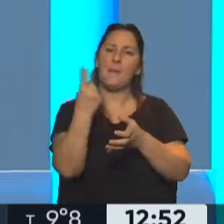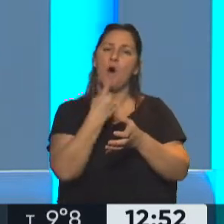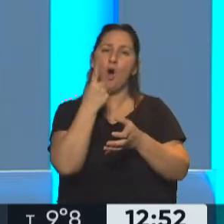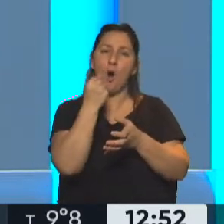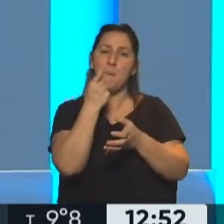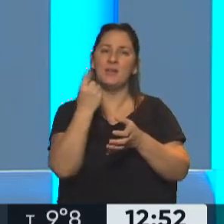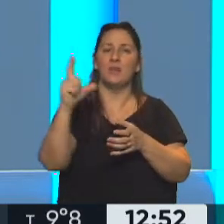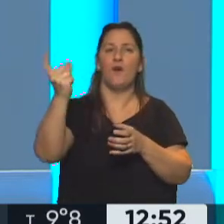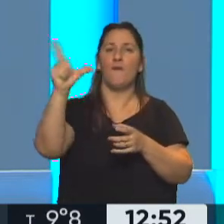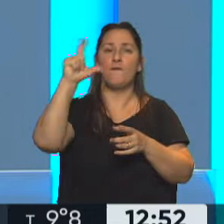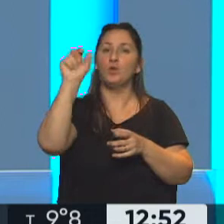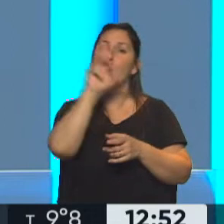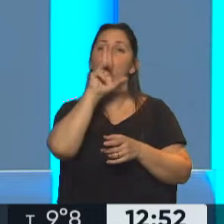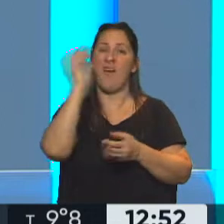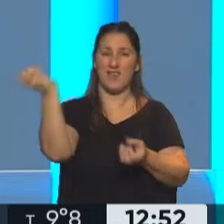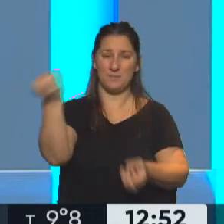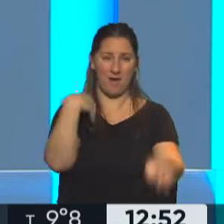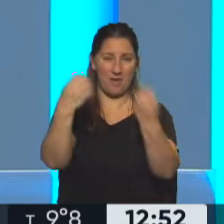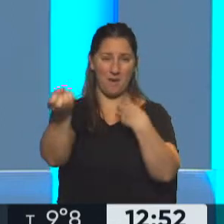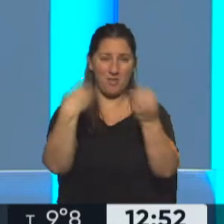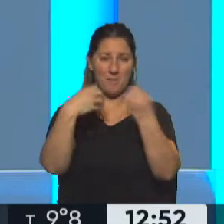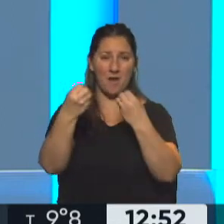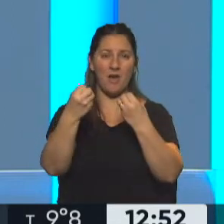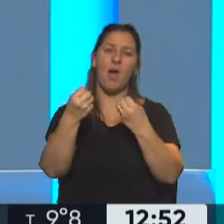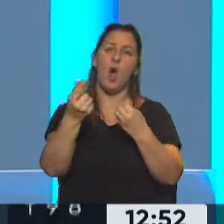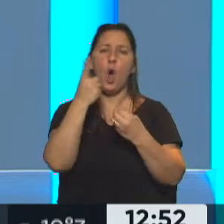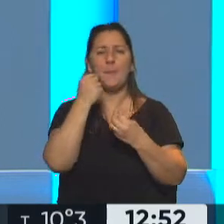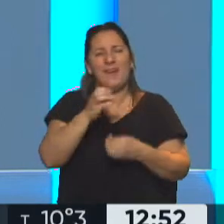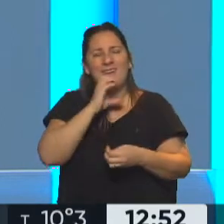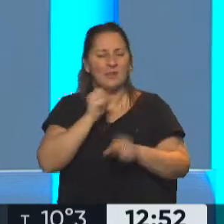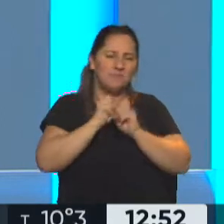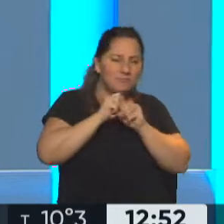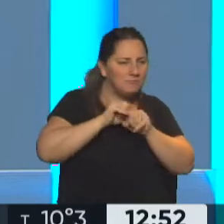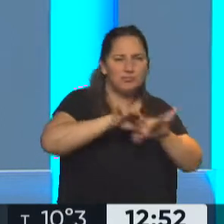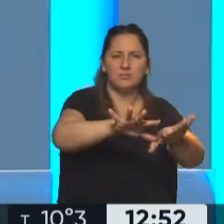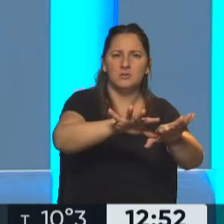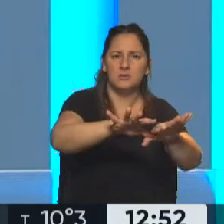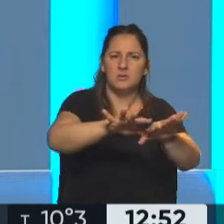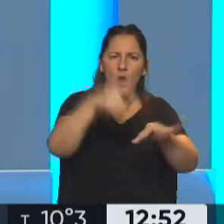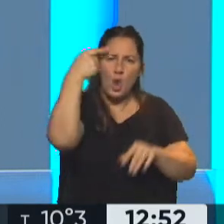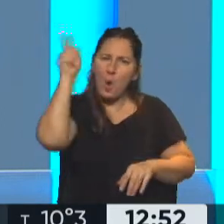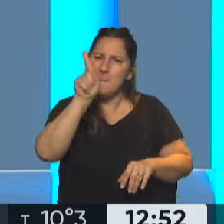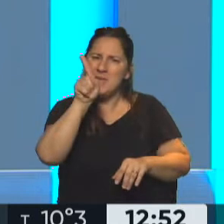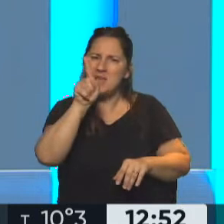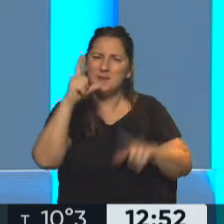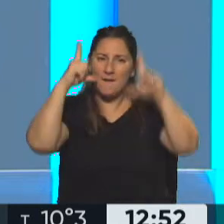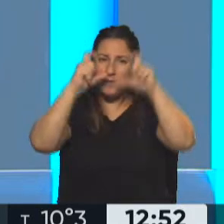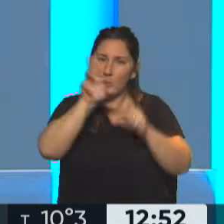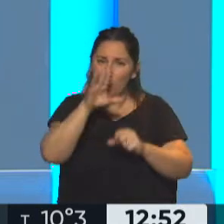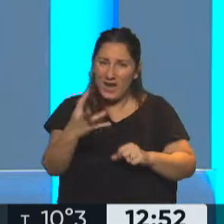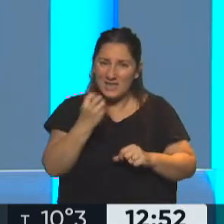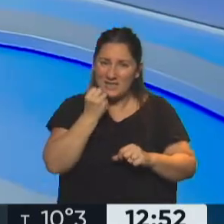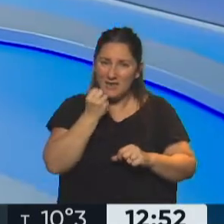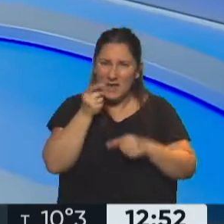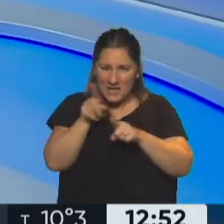les llegan fotos de mujeres, la difunden sin pensar siquiera si esa persona dio su